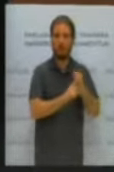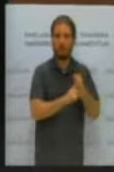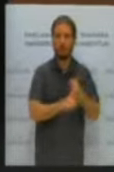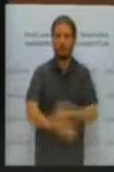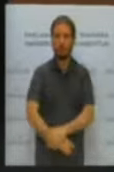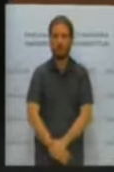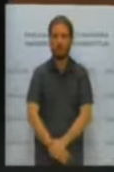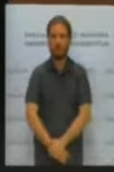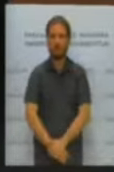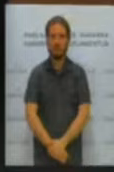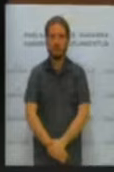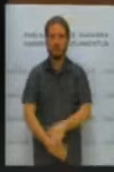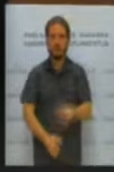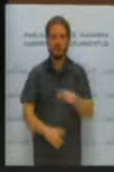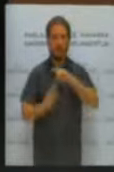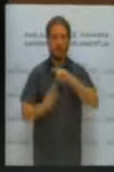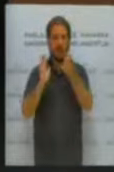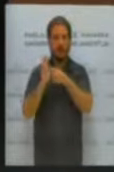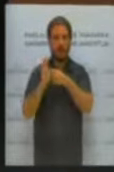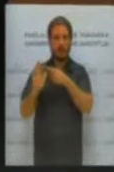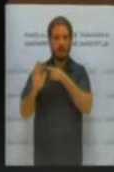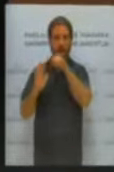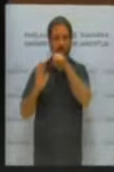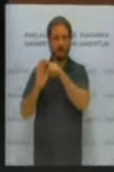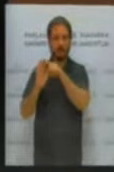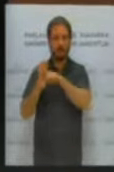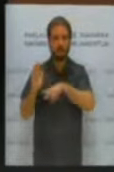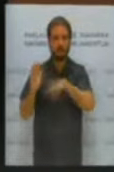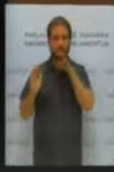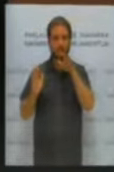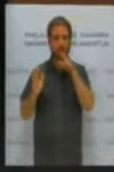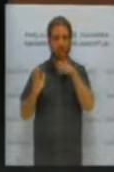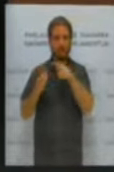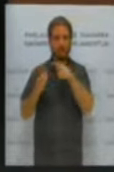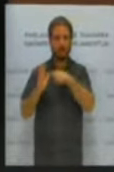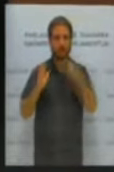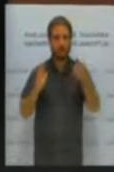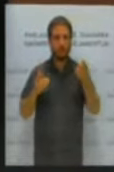viene a justificar que efectivamente estos hay símbolos ilegales.